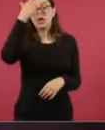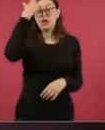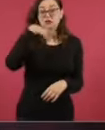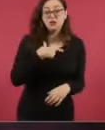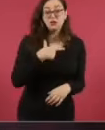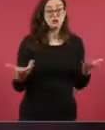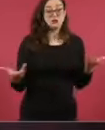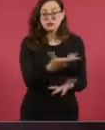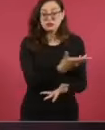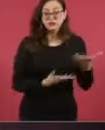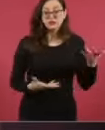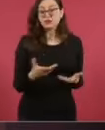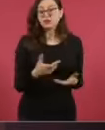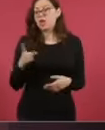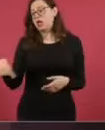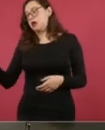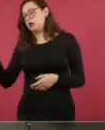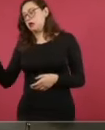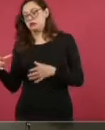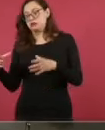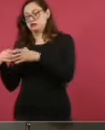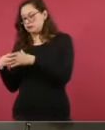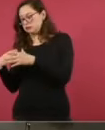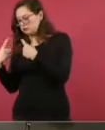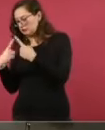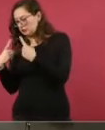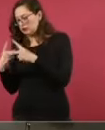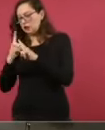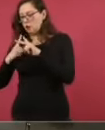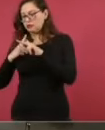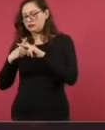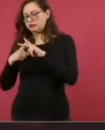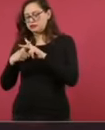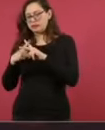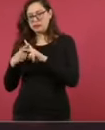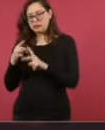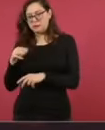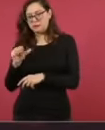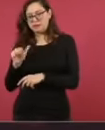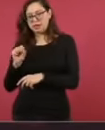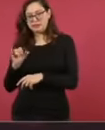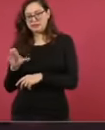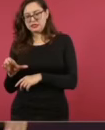Masi Kohler, y no estaban empatados hasta Zahid.